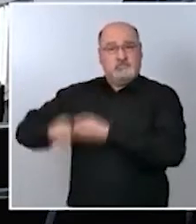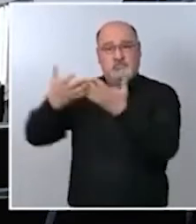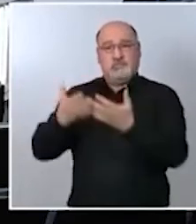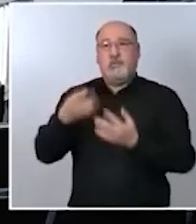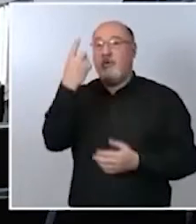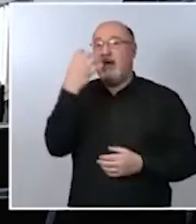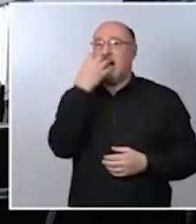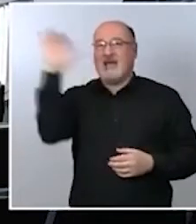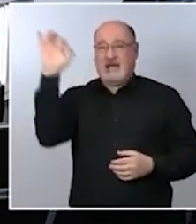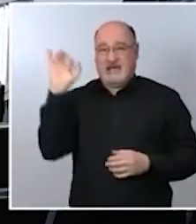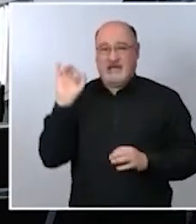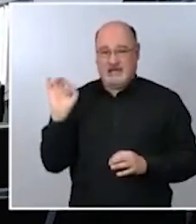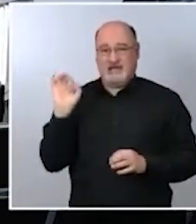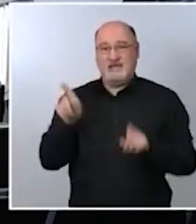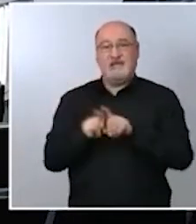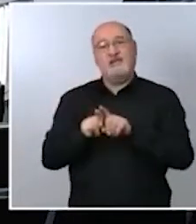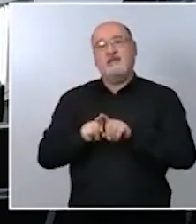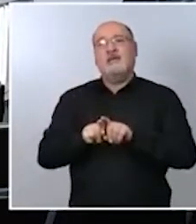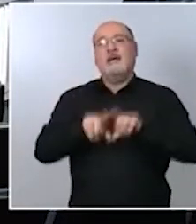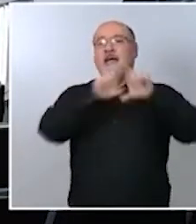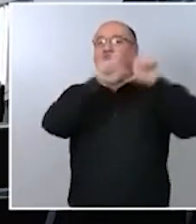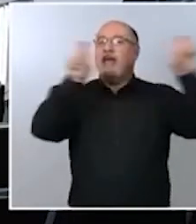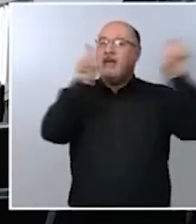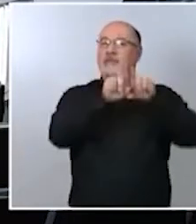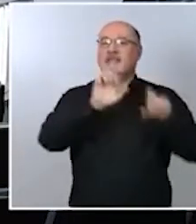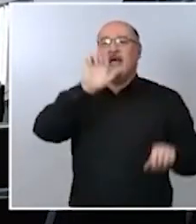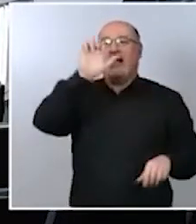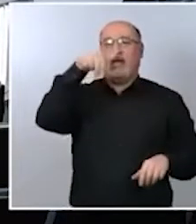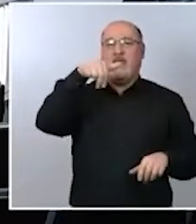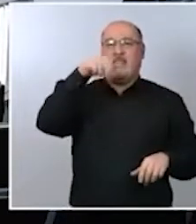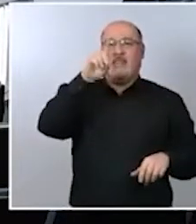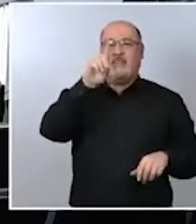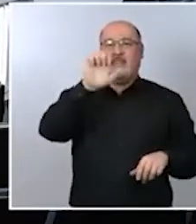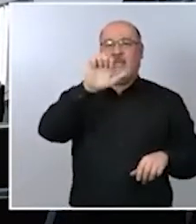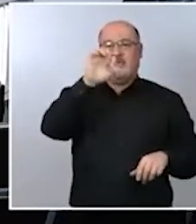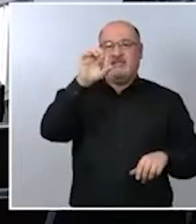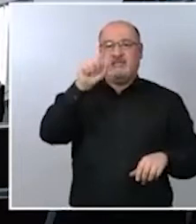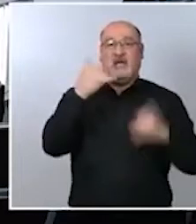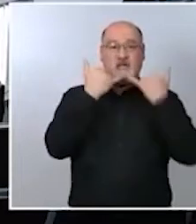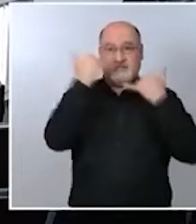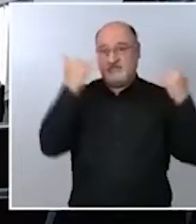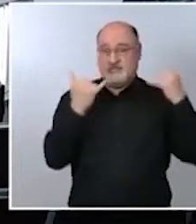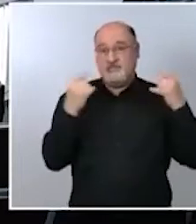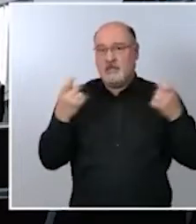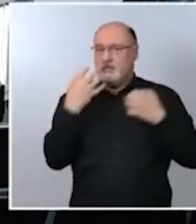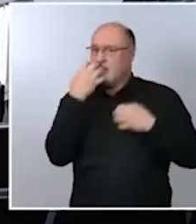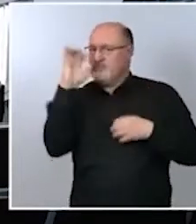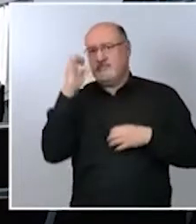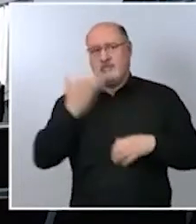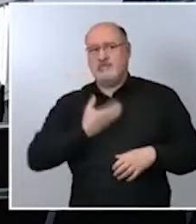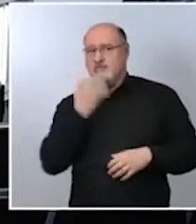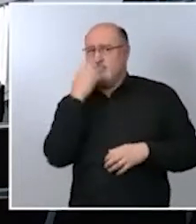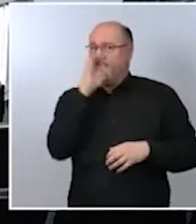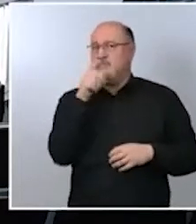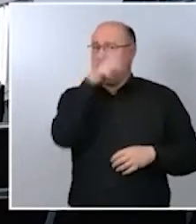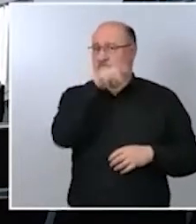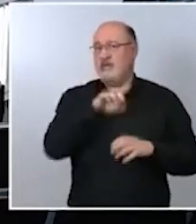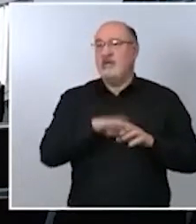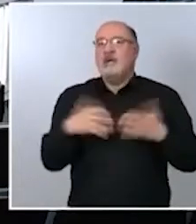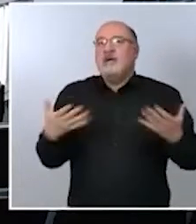las acciones de la empresa indesa ¿cree usted que estos son partidismo político